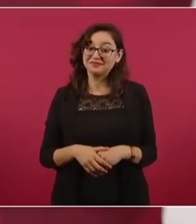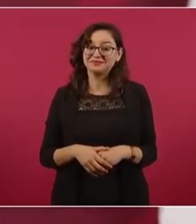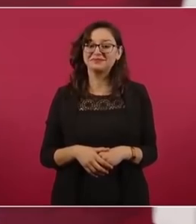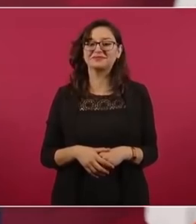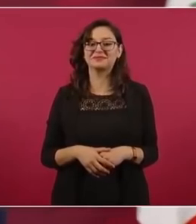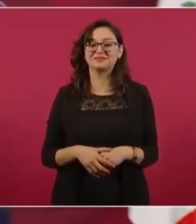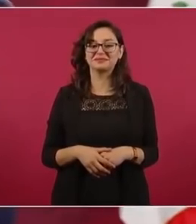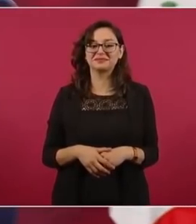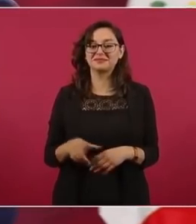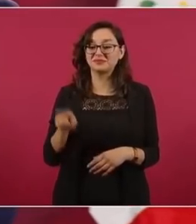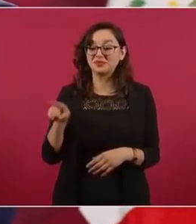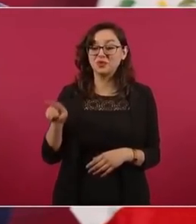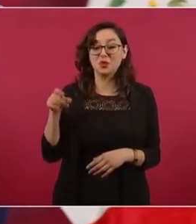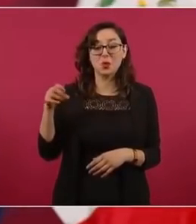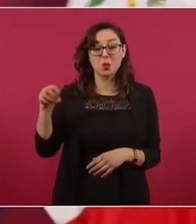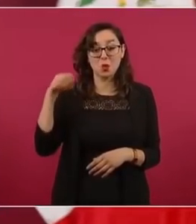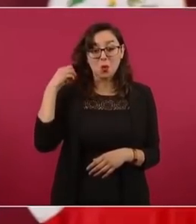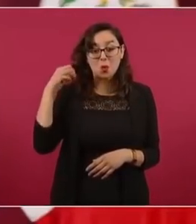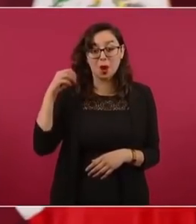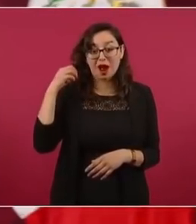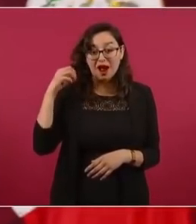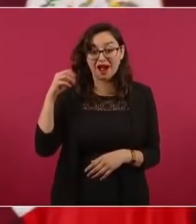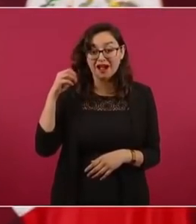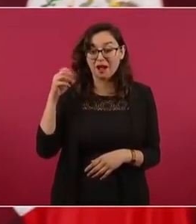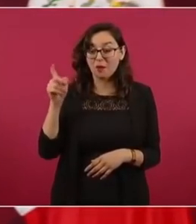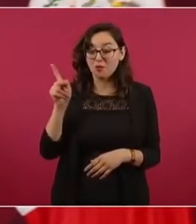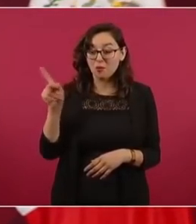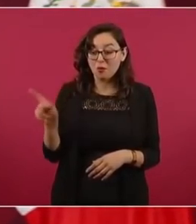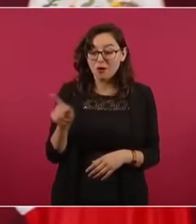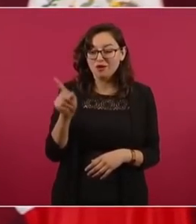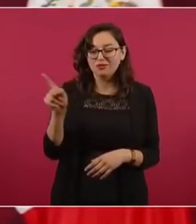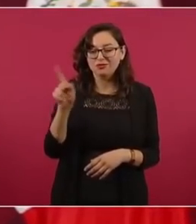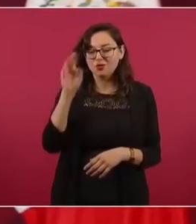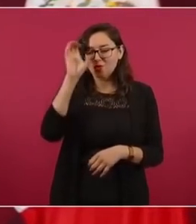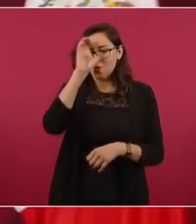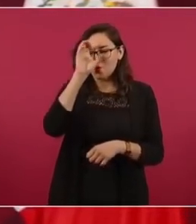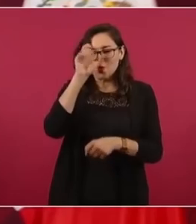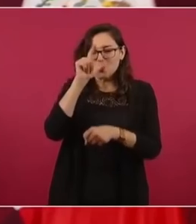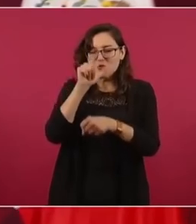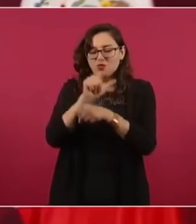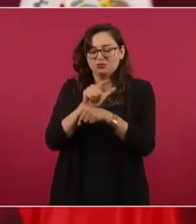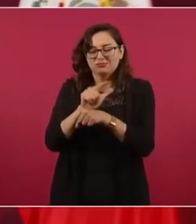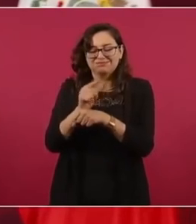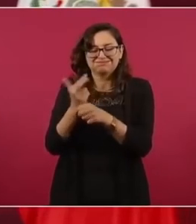es de los pueblos con más cultura en el mundo.